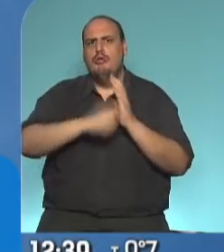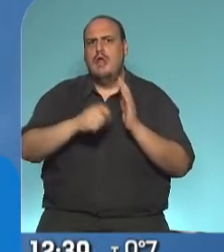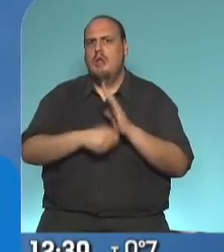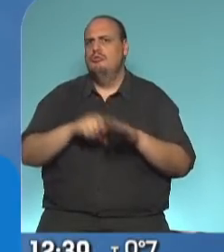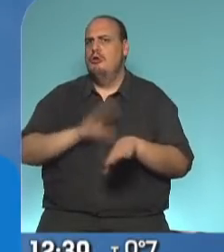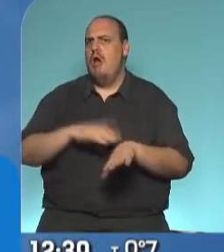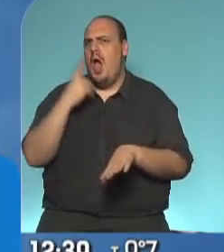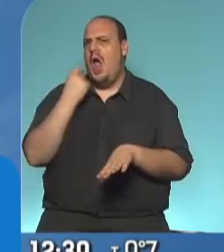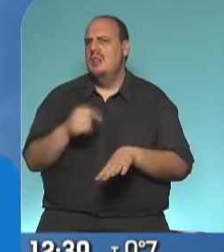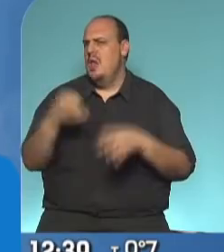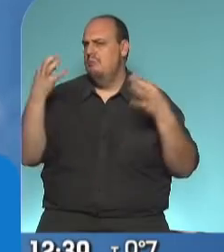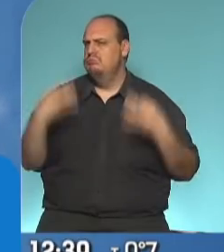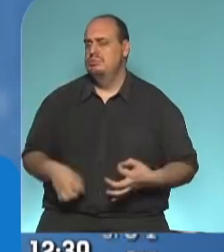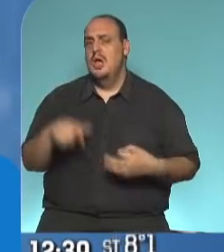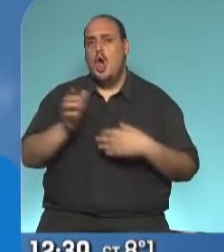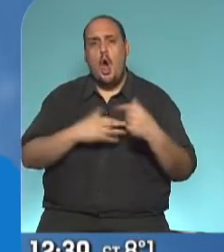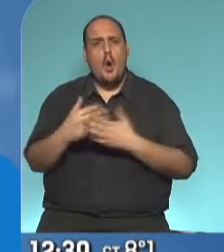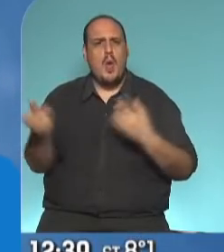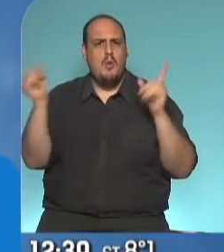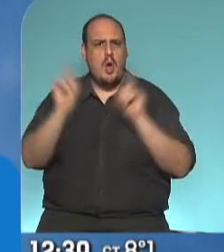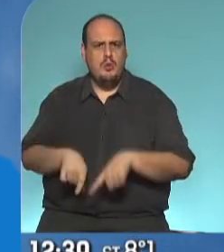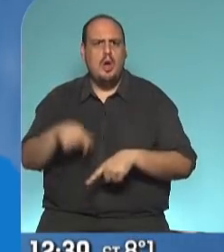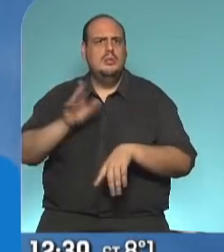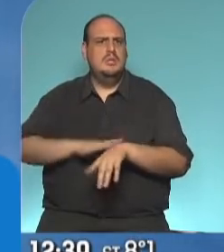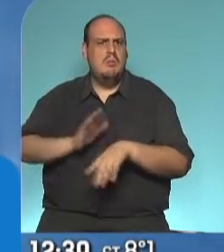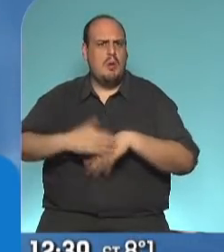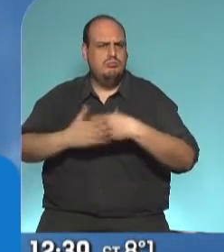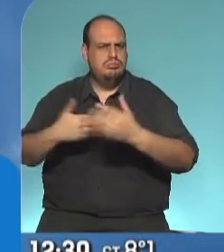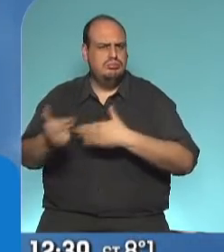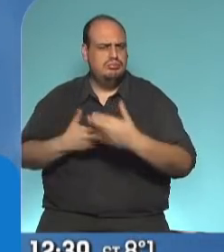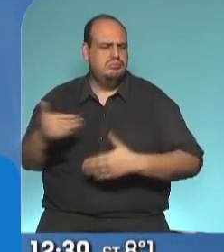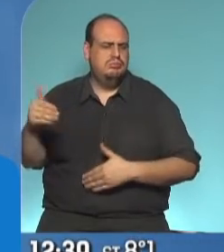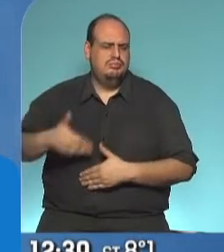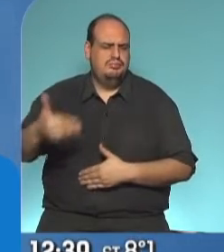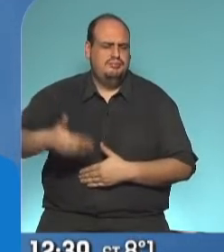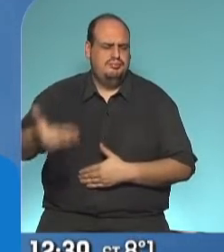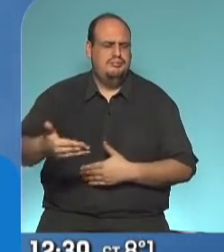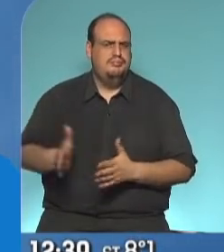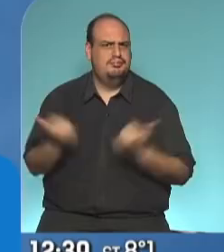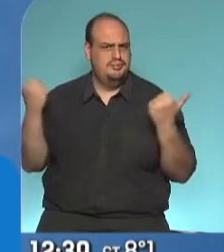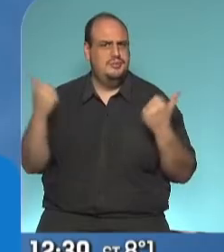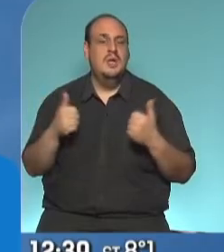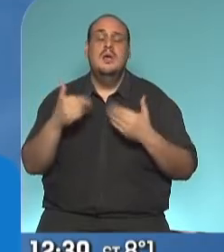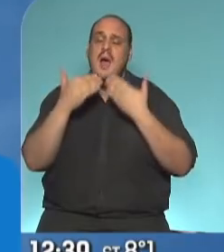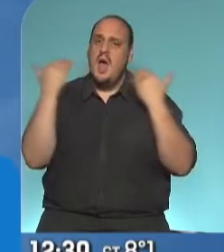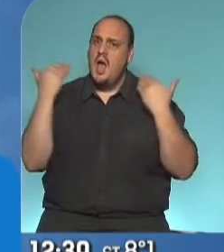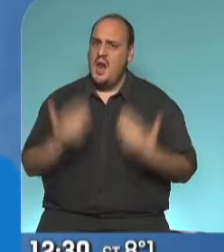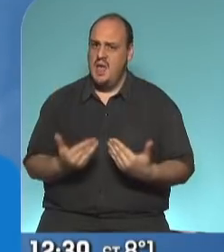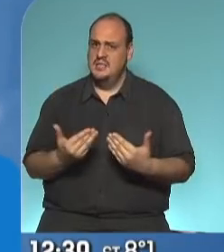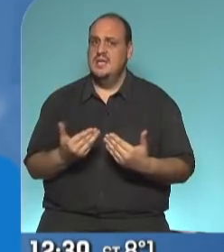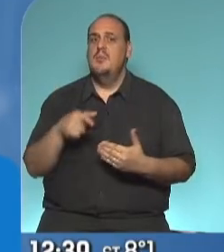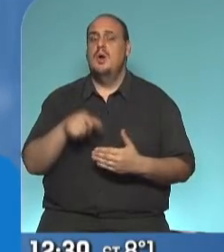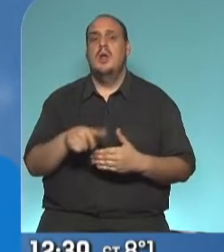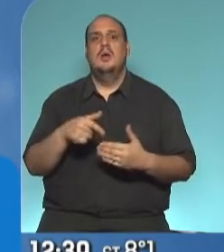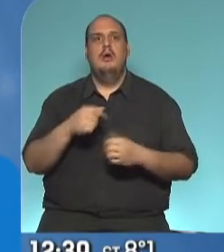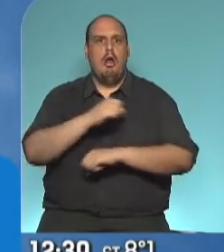y ya arrancó la obra y va a buen ritmo en gran parte de la misma. Así que muchísimas gracias por esta